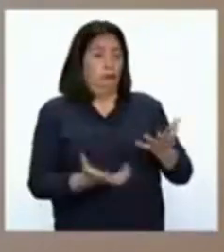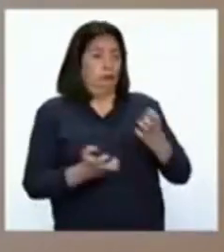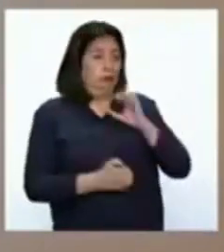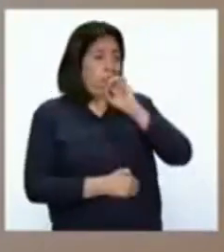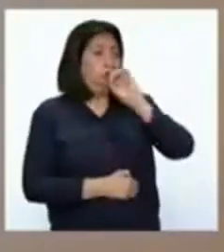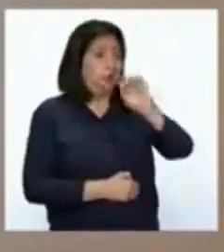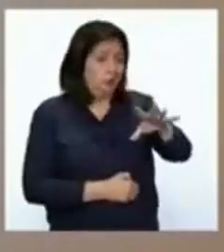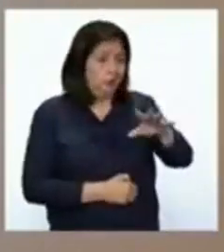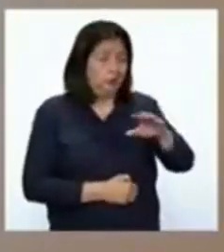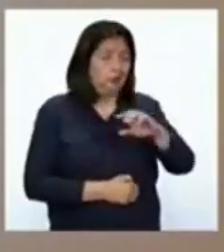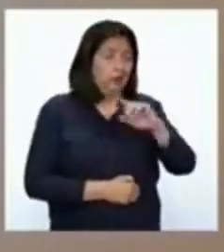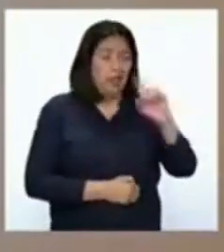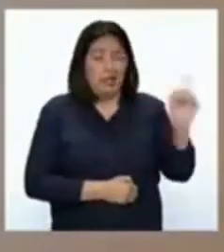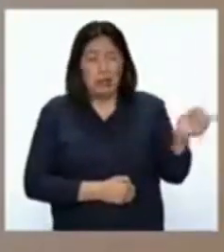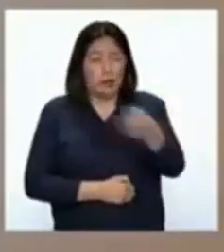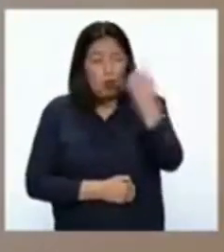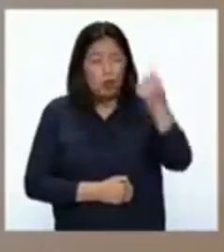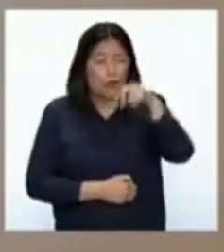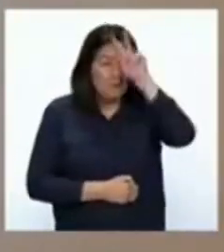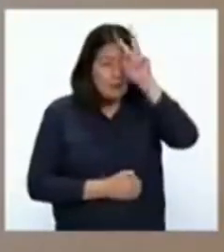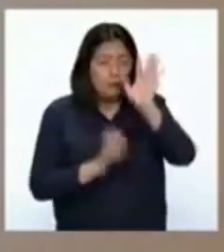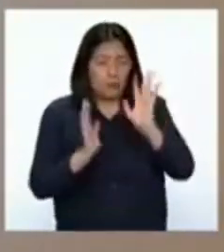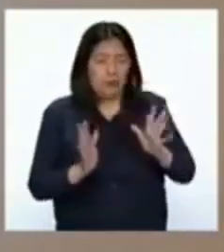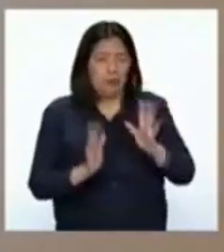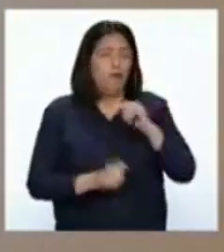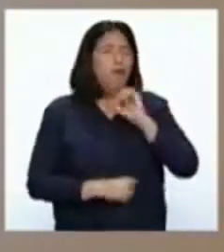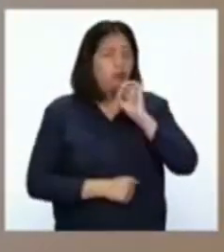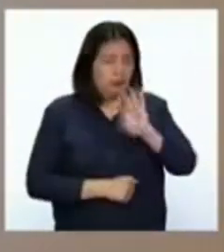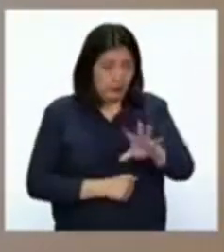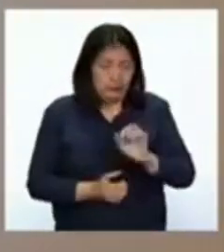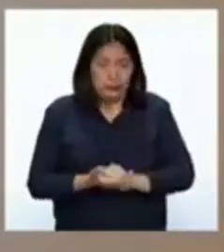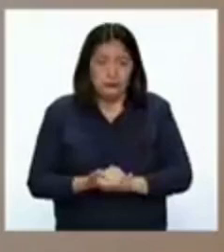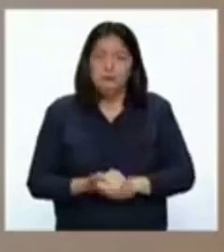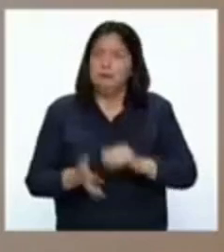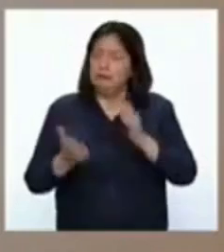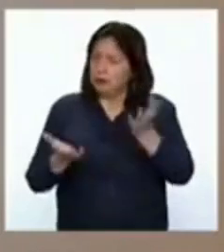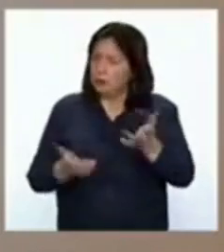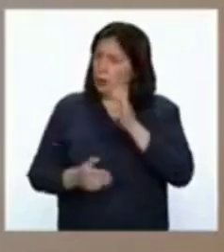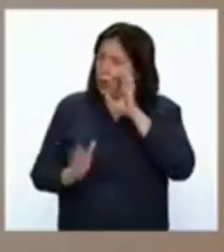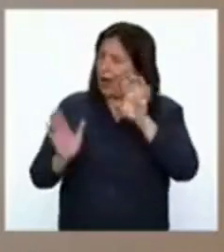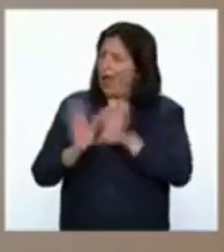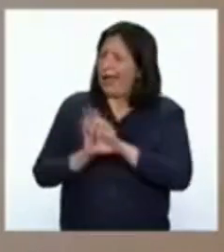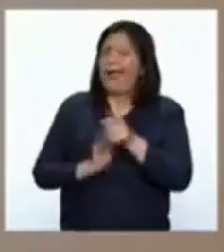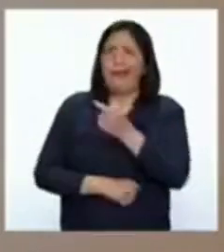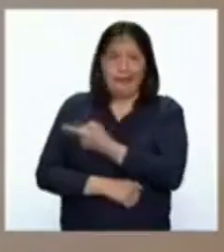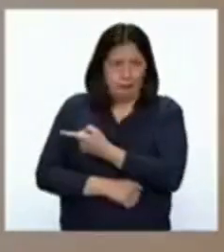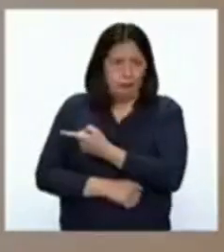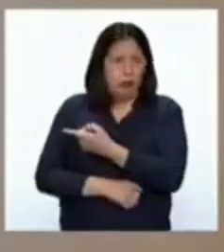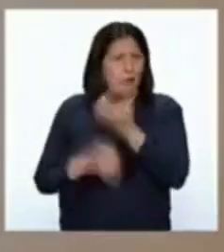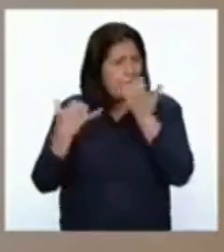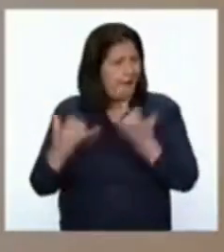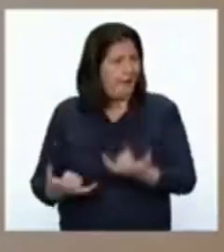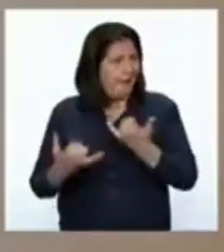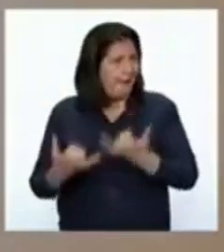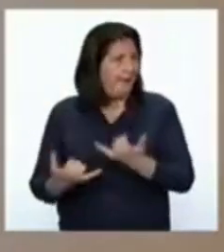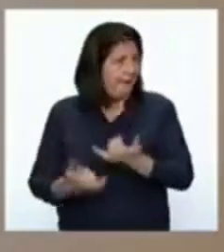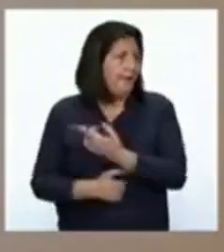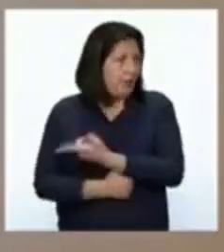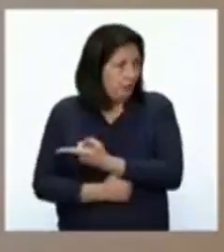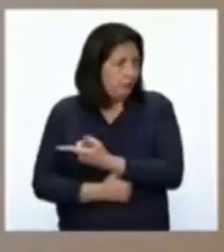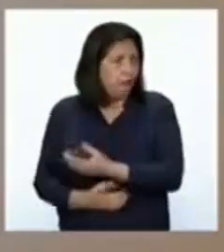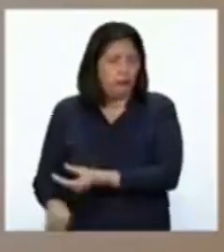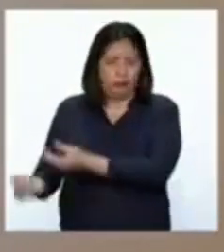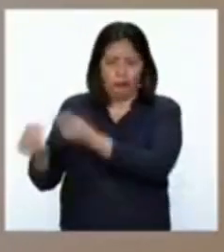a todos los peruanos que tomemos el ejemplo que hoy está